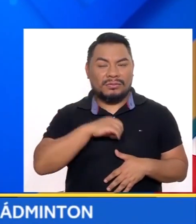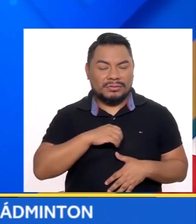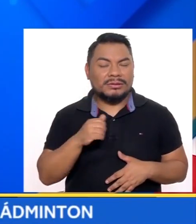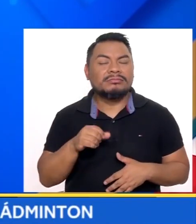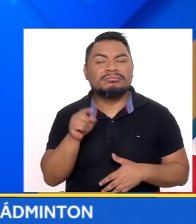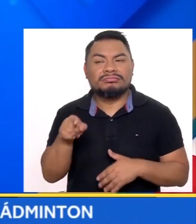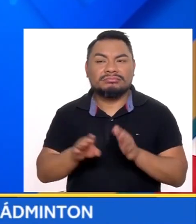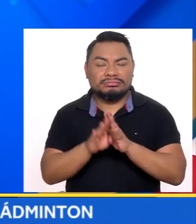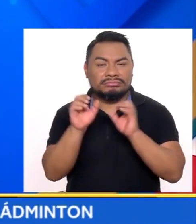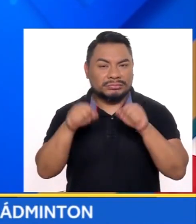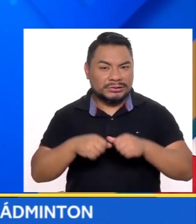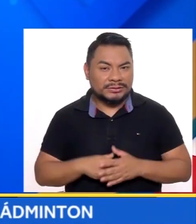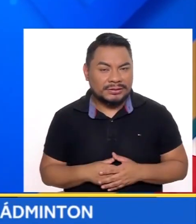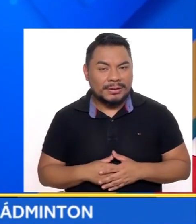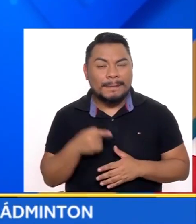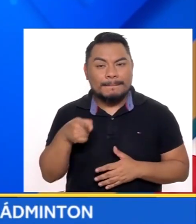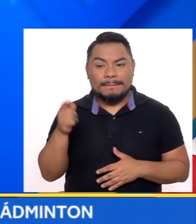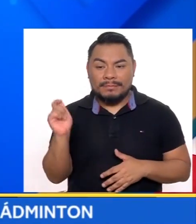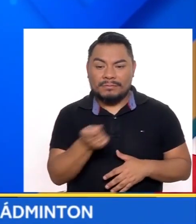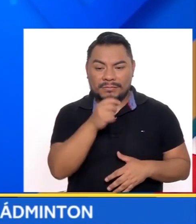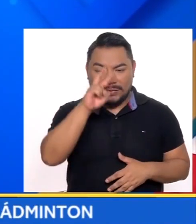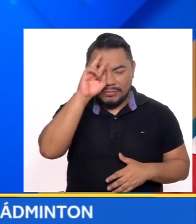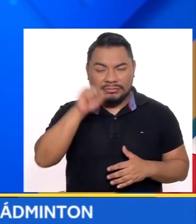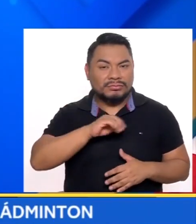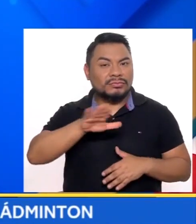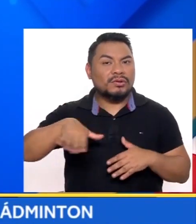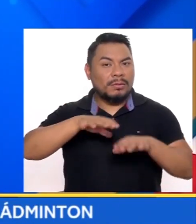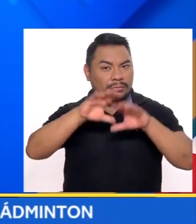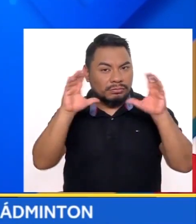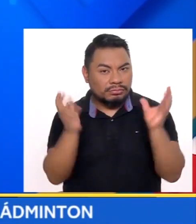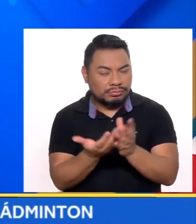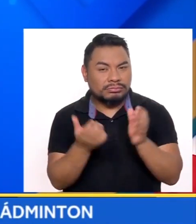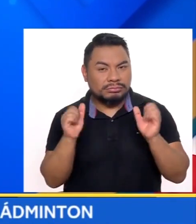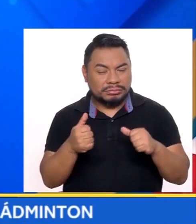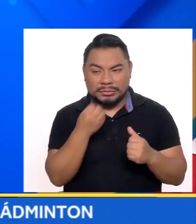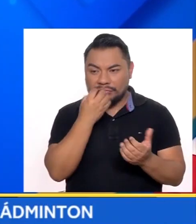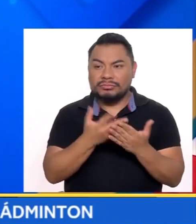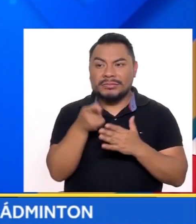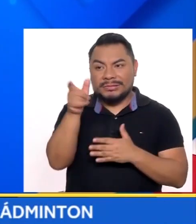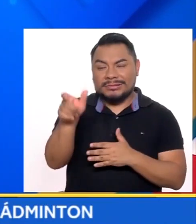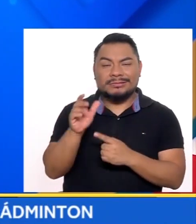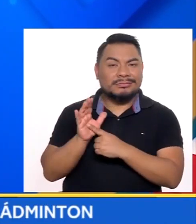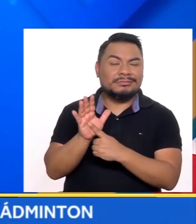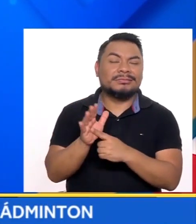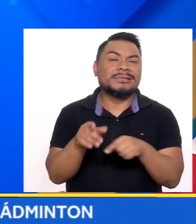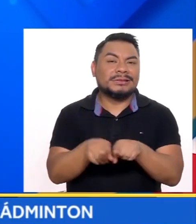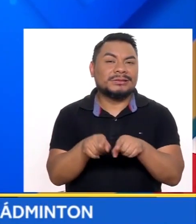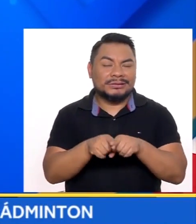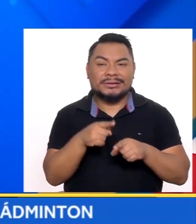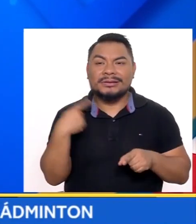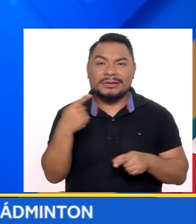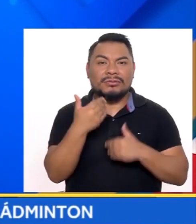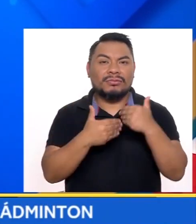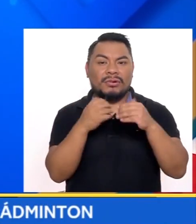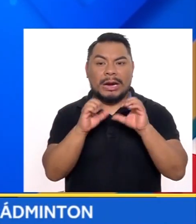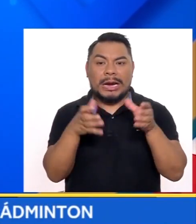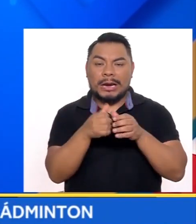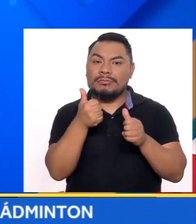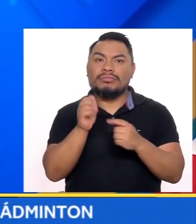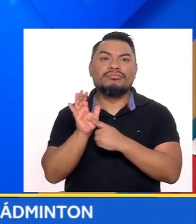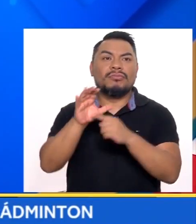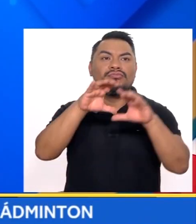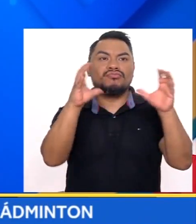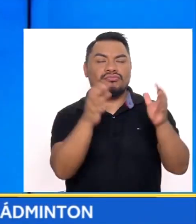referente O sea, felizmente El parábamento en peruano A nivel mundial Se ve bien representada Por ella Y por otras campeonas Mundiales que tenemos En el equipo